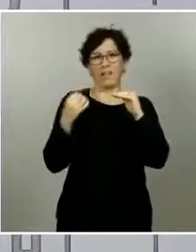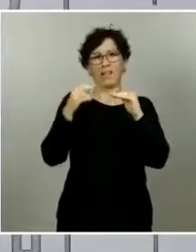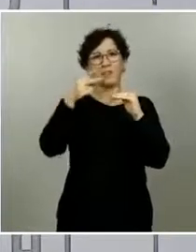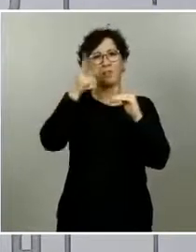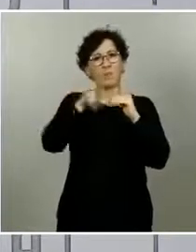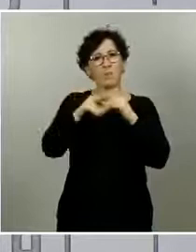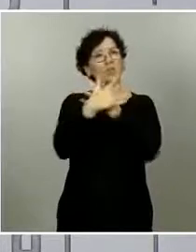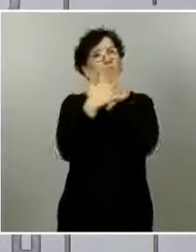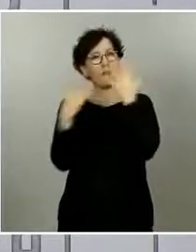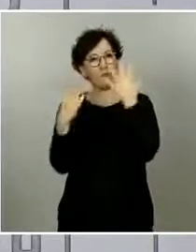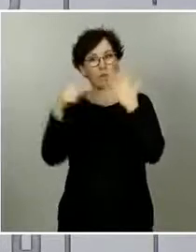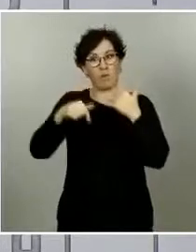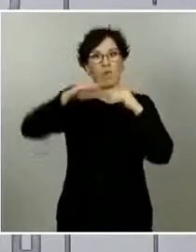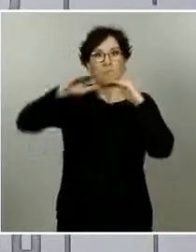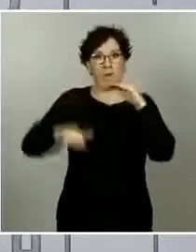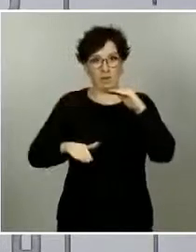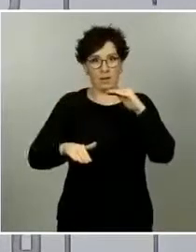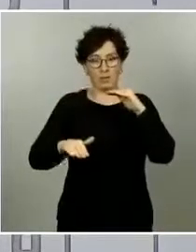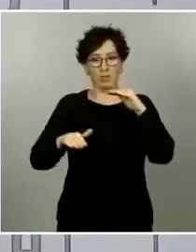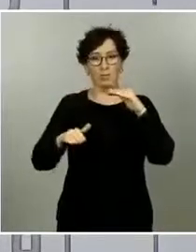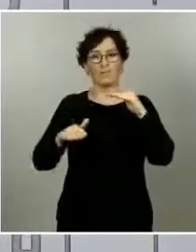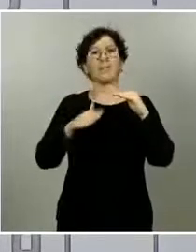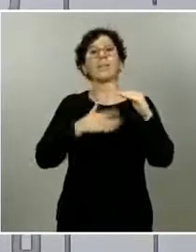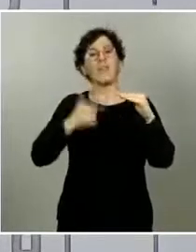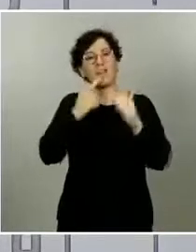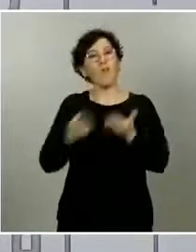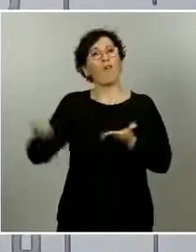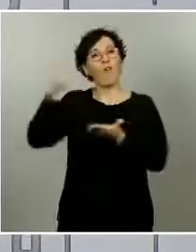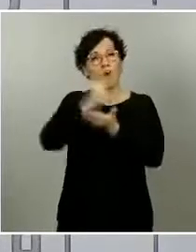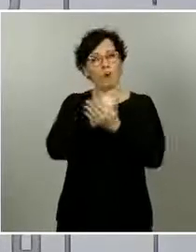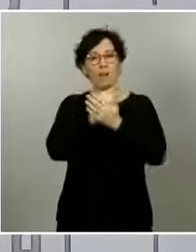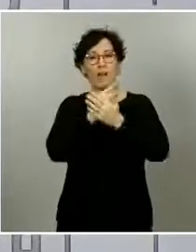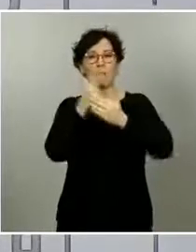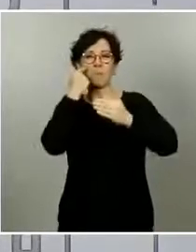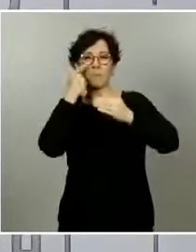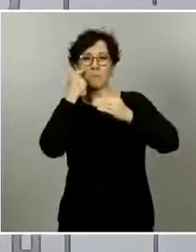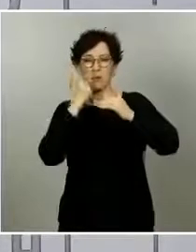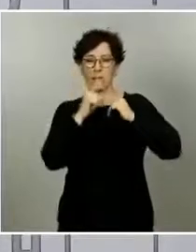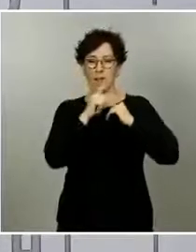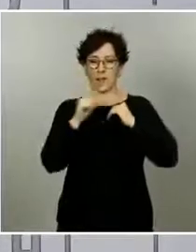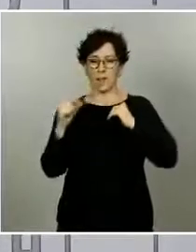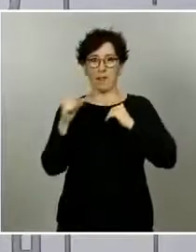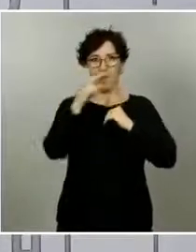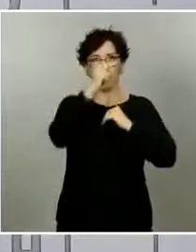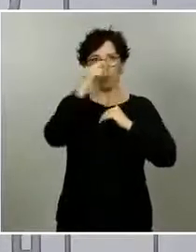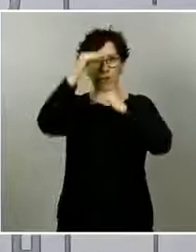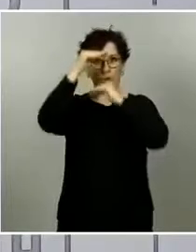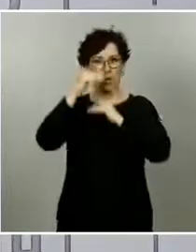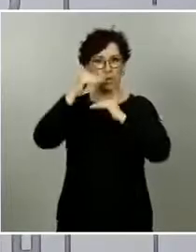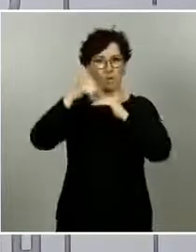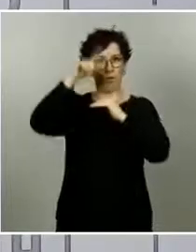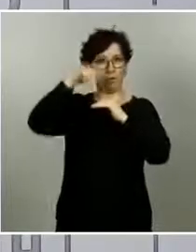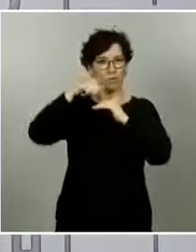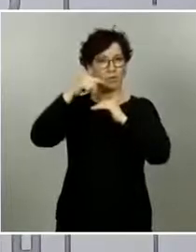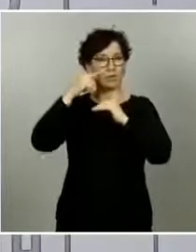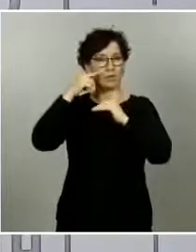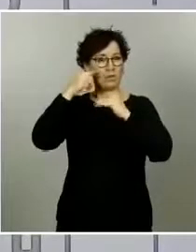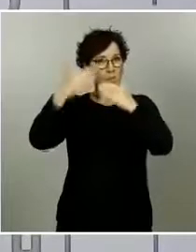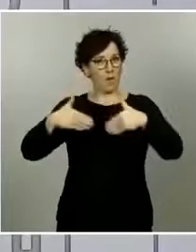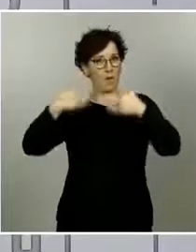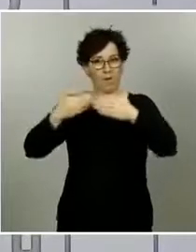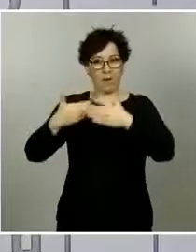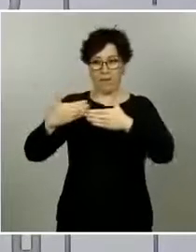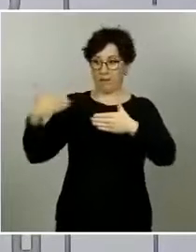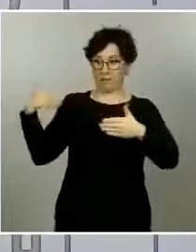Es un número menor que el que vimos ayer, ayer eran 217. Y volvemos de nuevo a esos